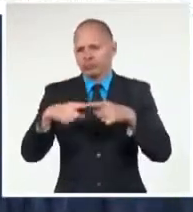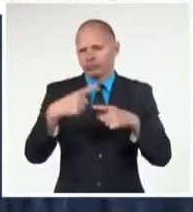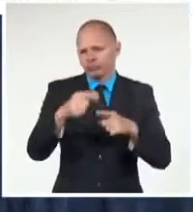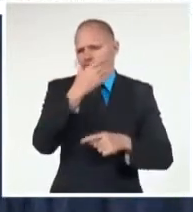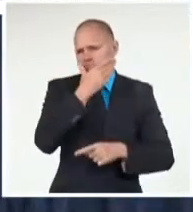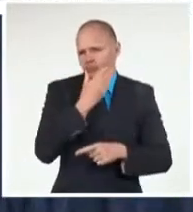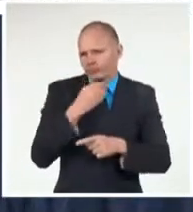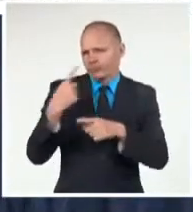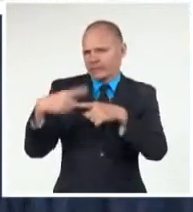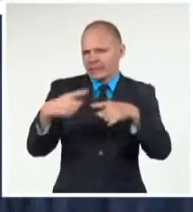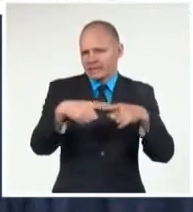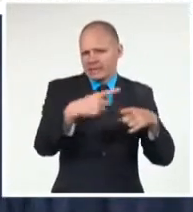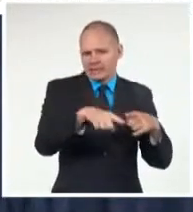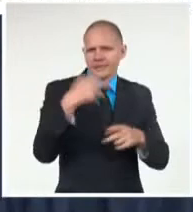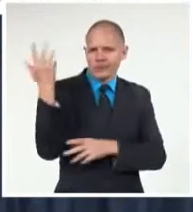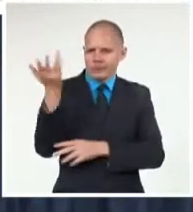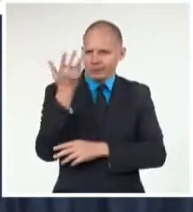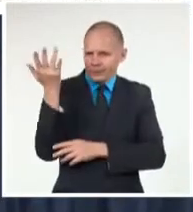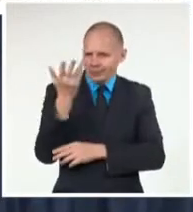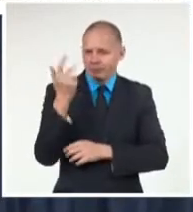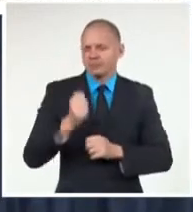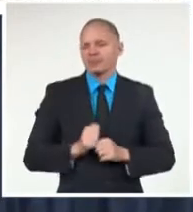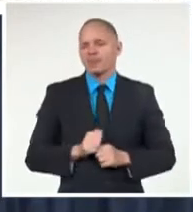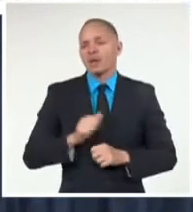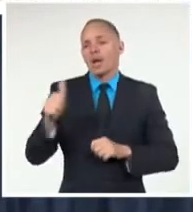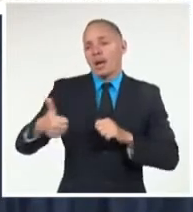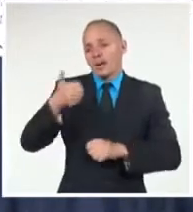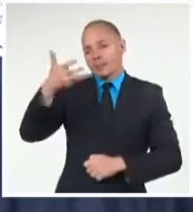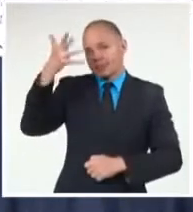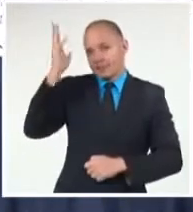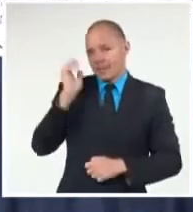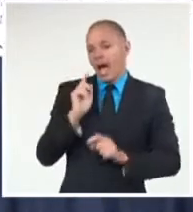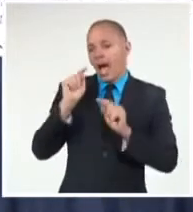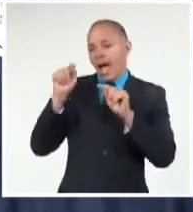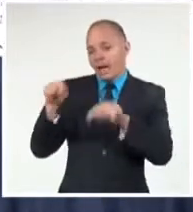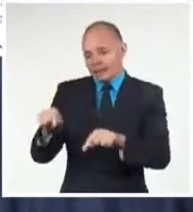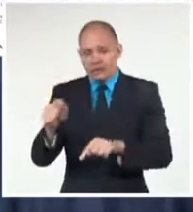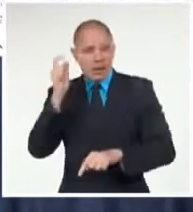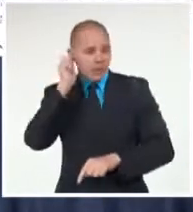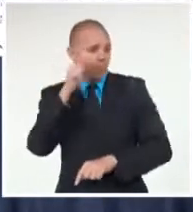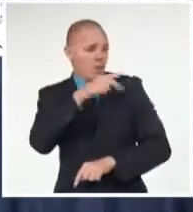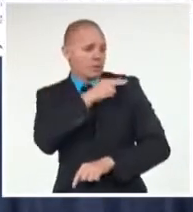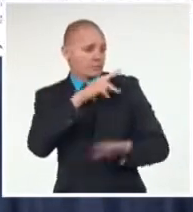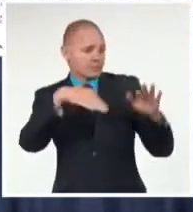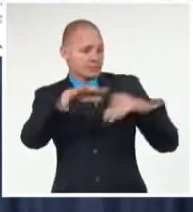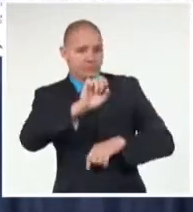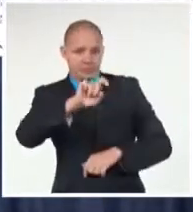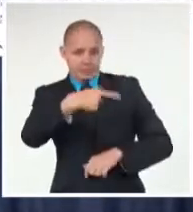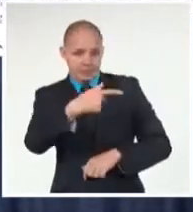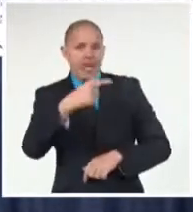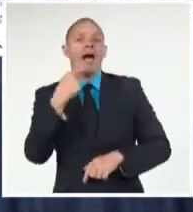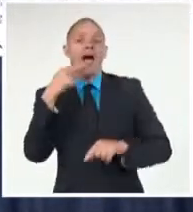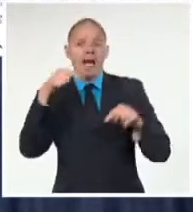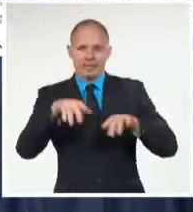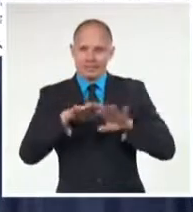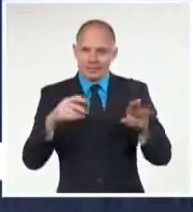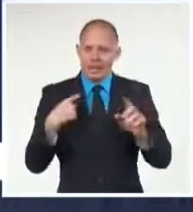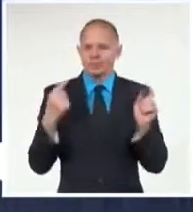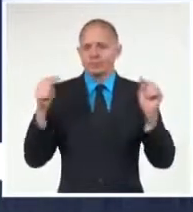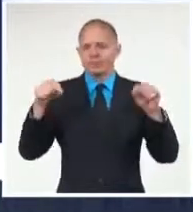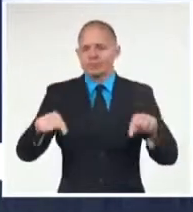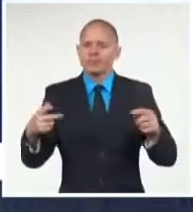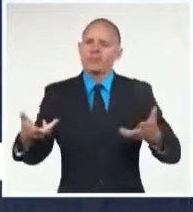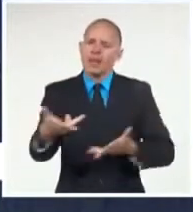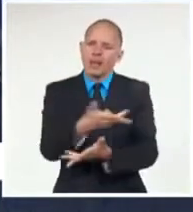de Estado cubano y la primera ministra de Barbados se incorporaron al encuentro y ofrecieron sus expectativas y valoraciones sobre la visita.